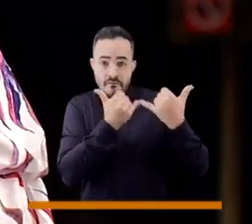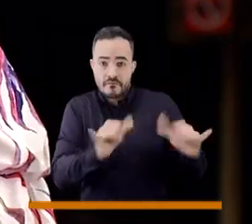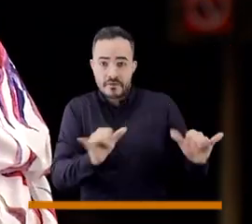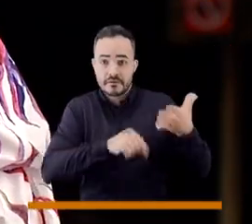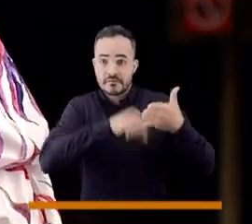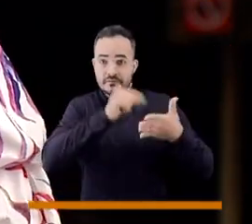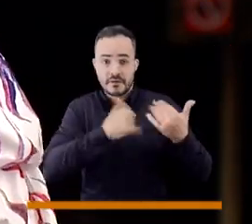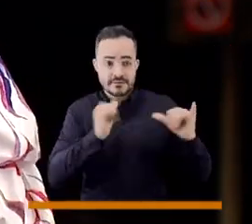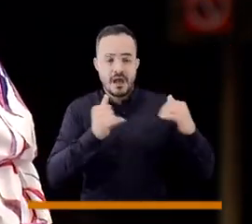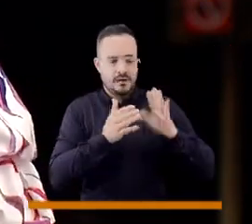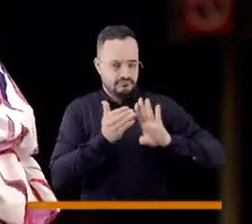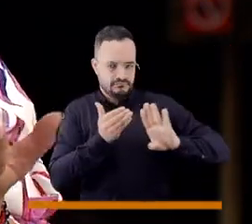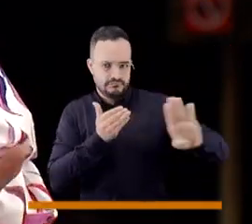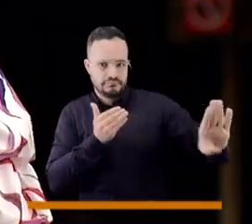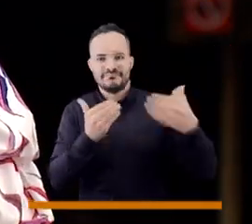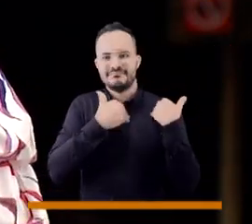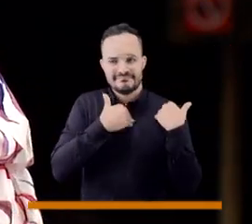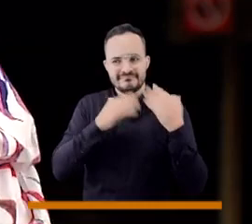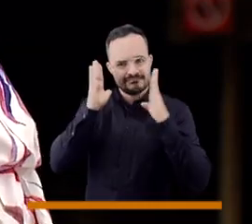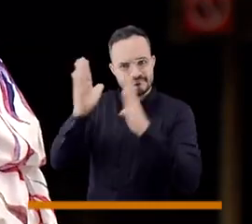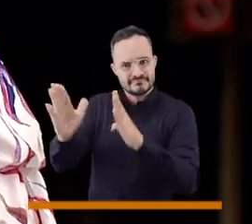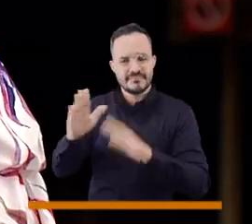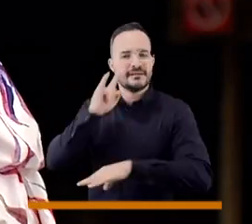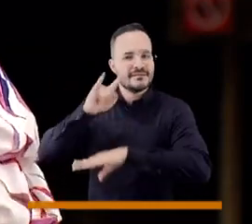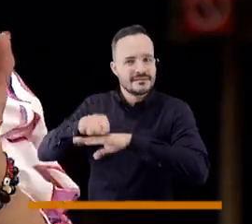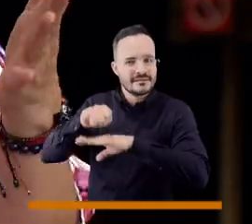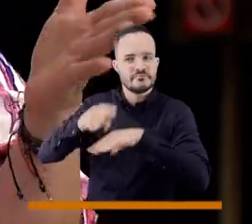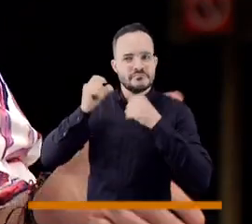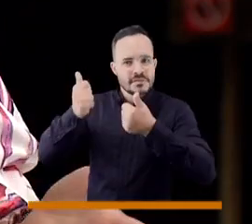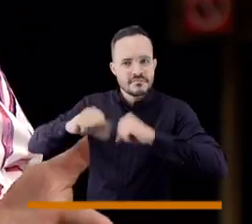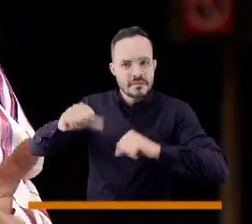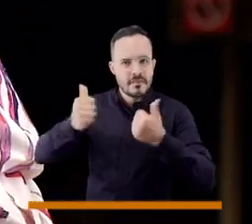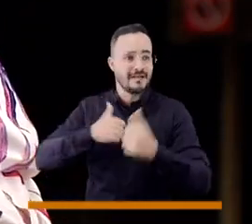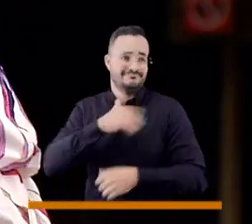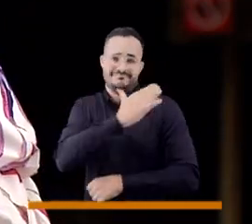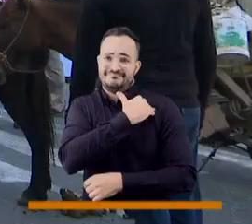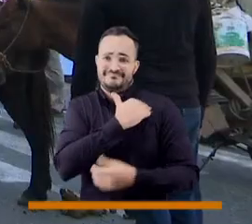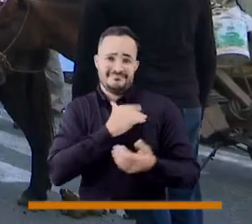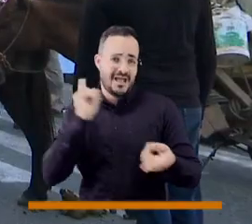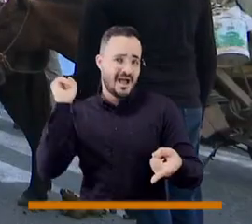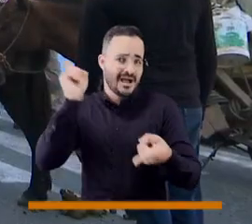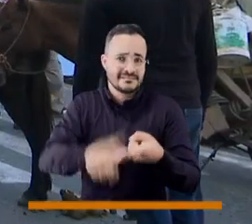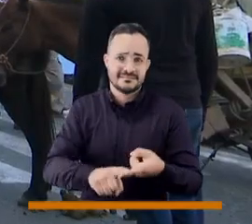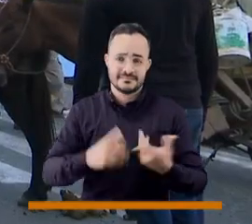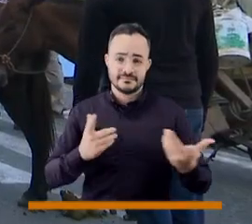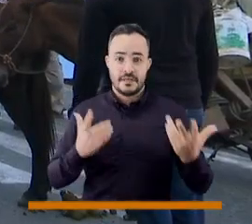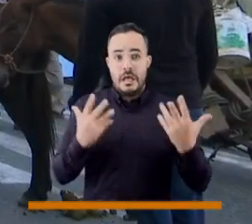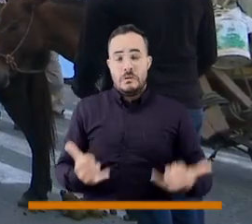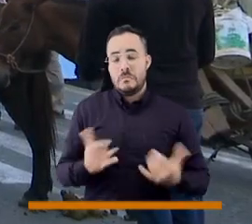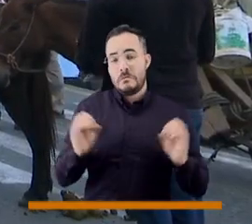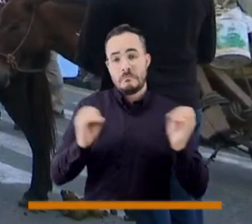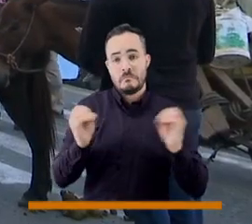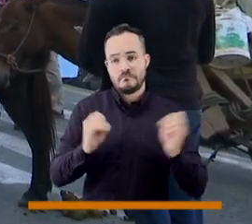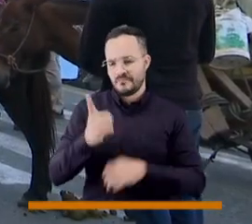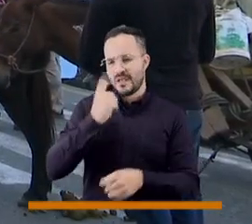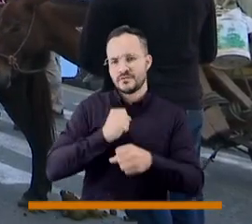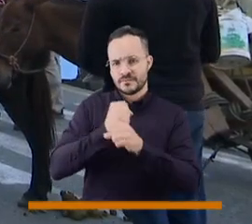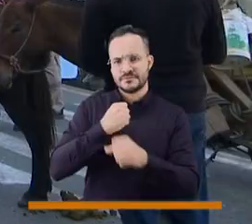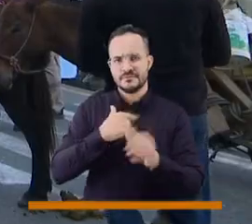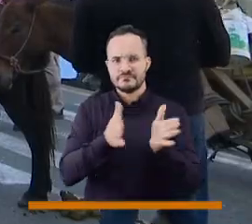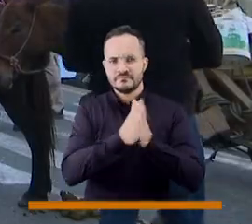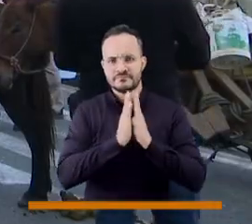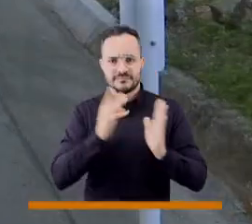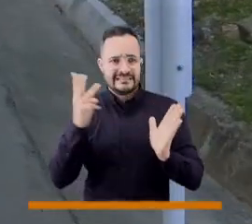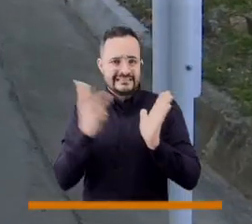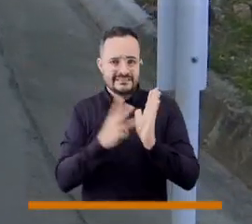sabeduría de cómo esa vía sí se hacía. Hoy todavía no está. El año pasado conseguimos que